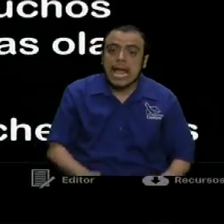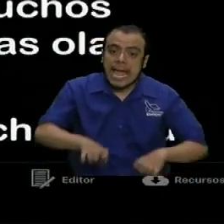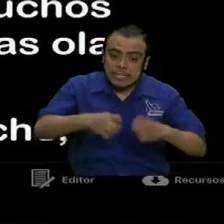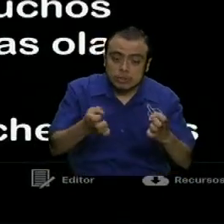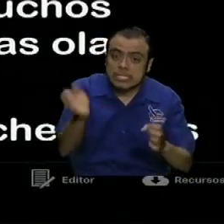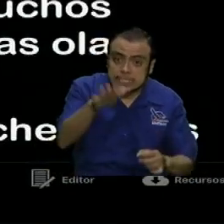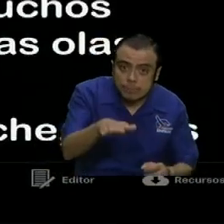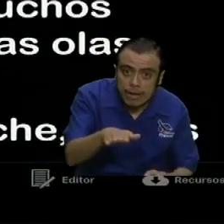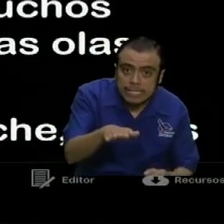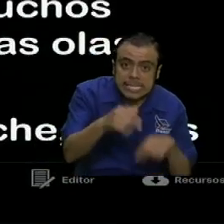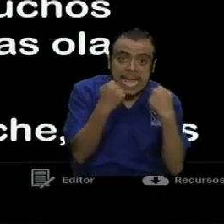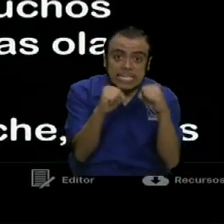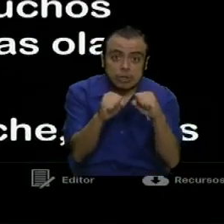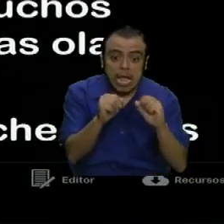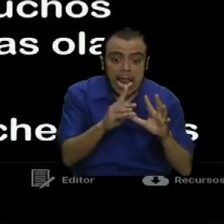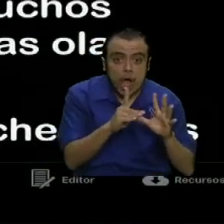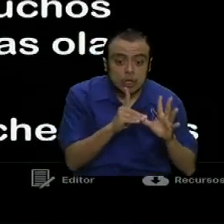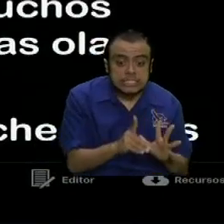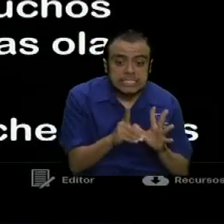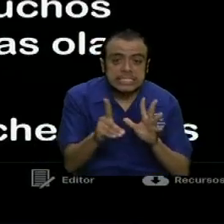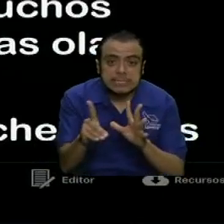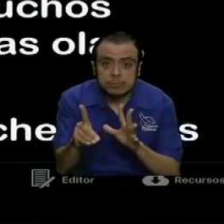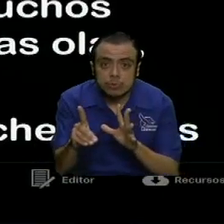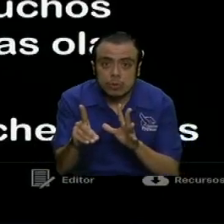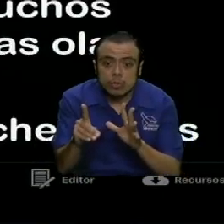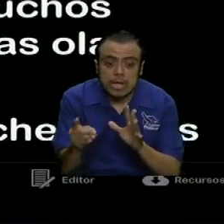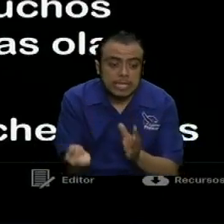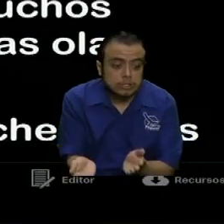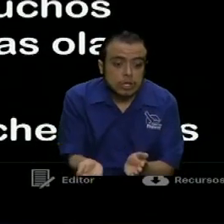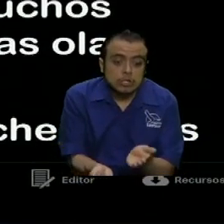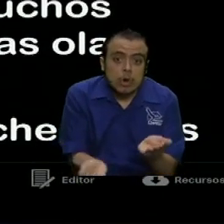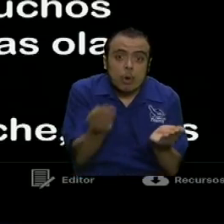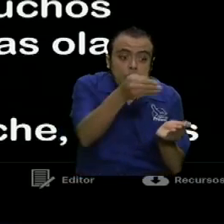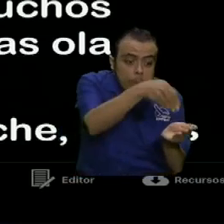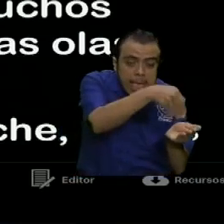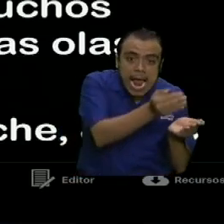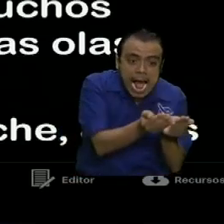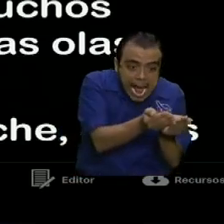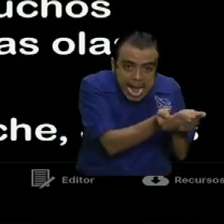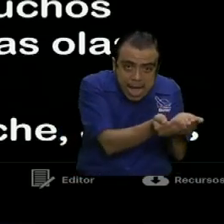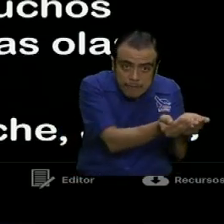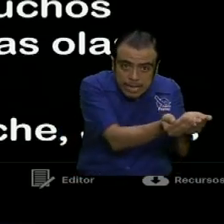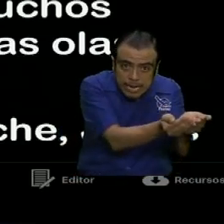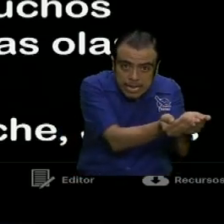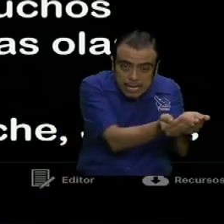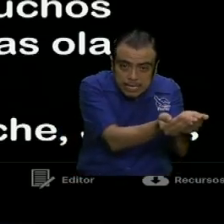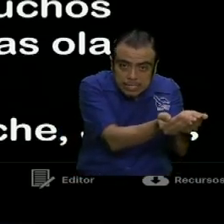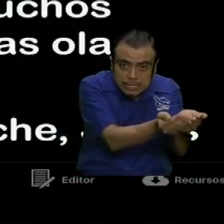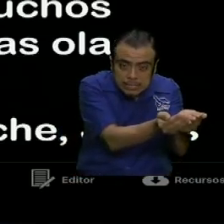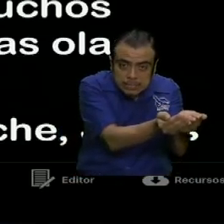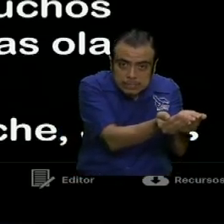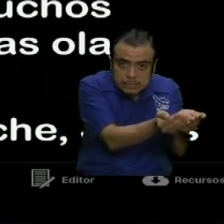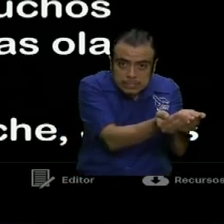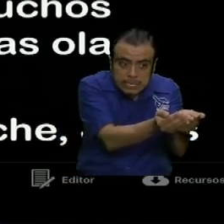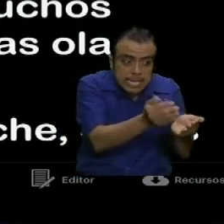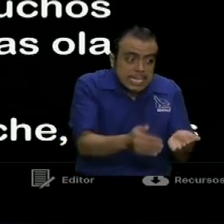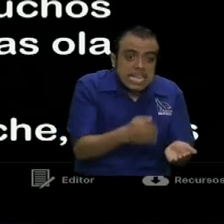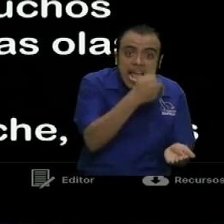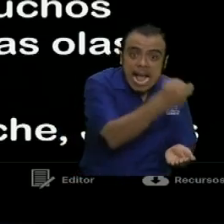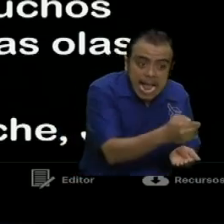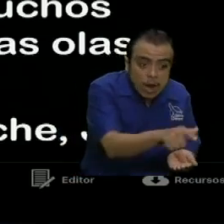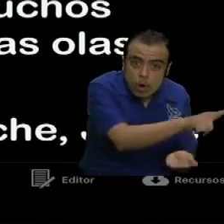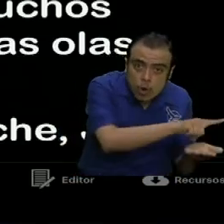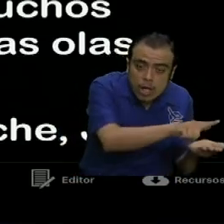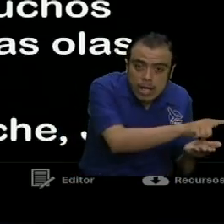que los discípulos subieran a la barca y fueran delante de Él a la otra orilla